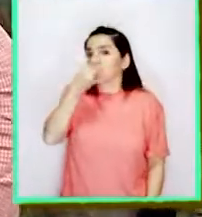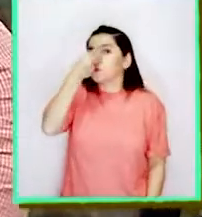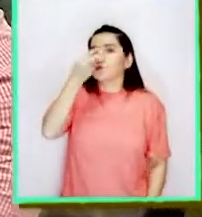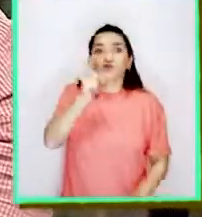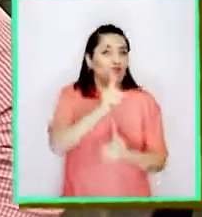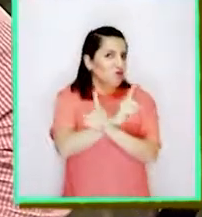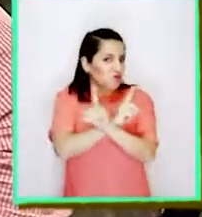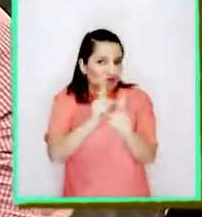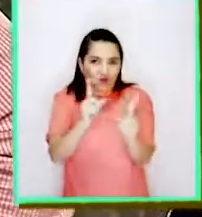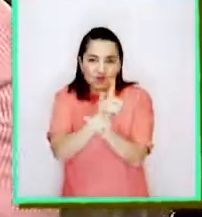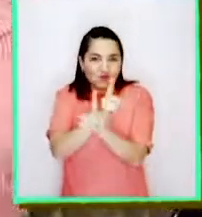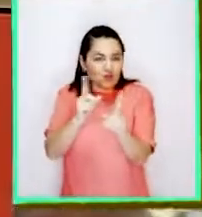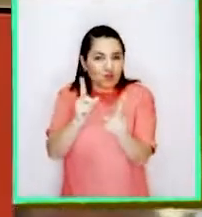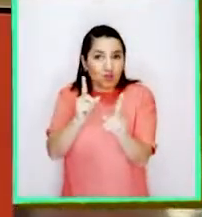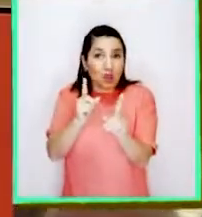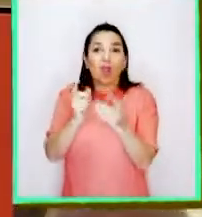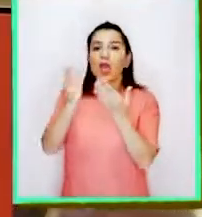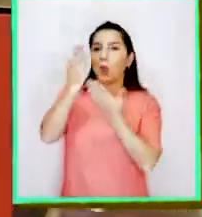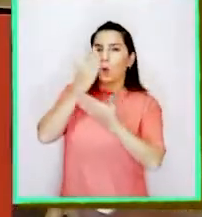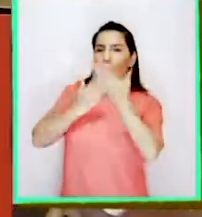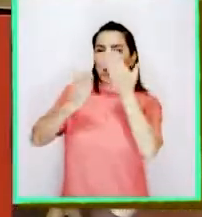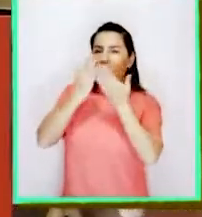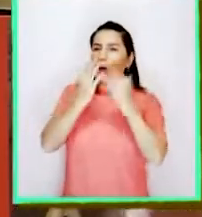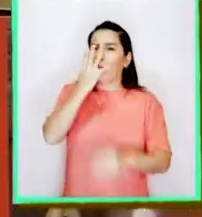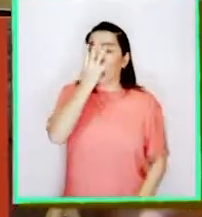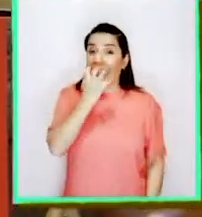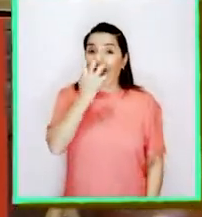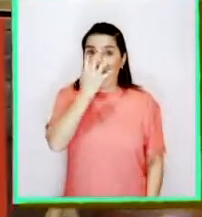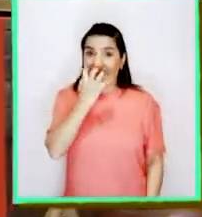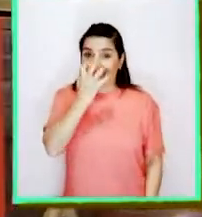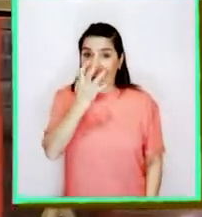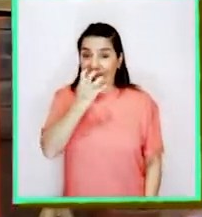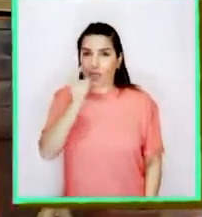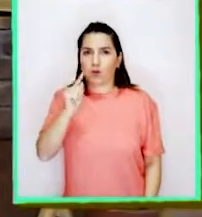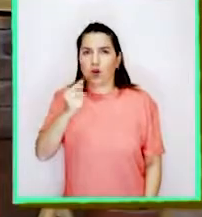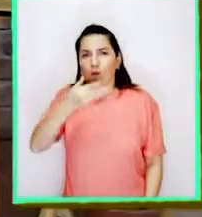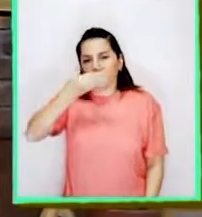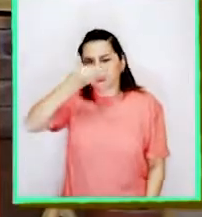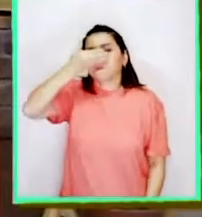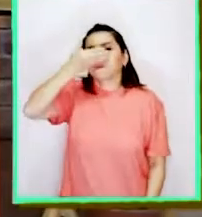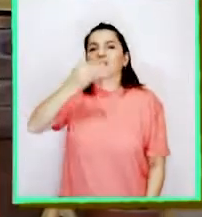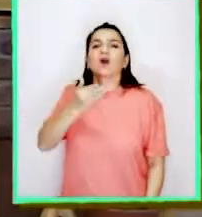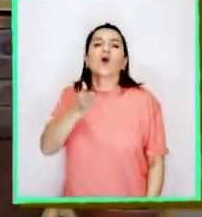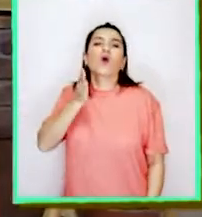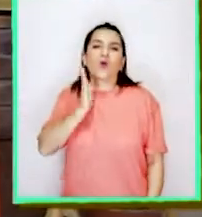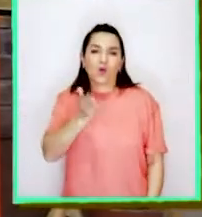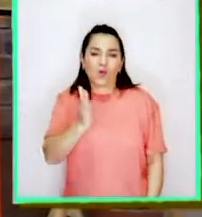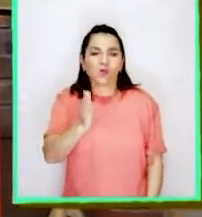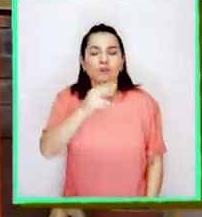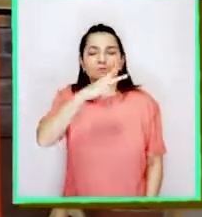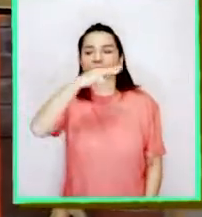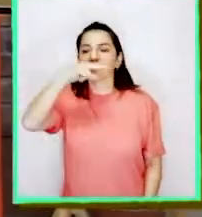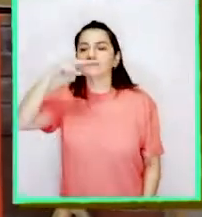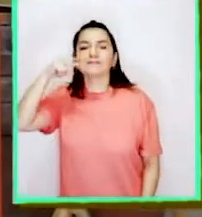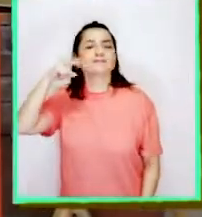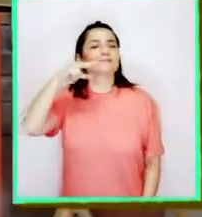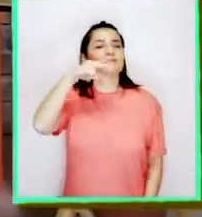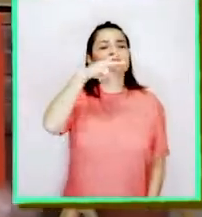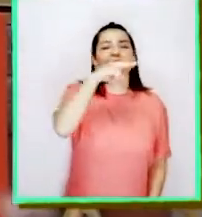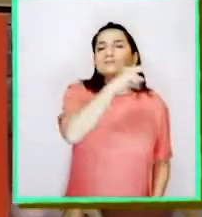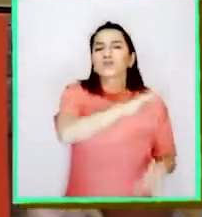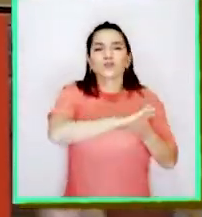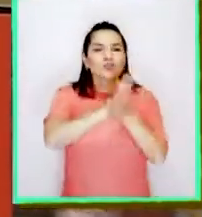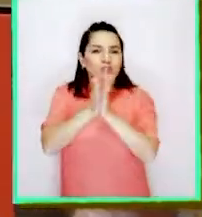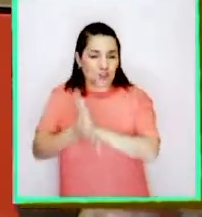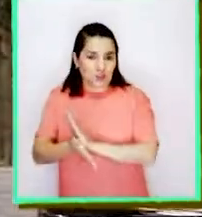en su fosa nasales. Y prevenir alergias para que ésta no se tape y pueda seguir persiguiendo todo